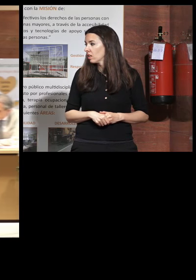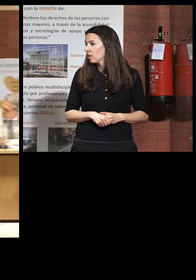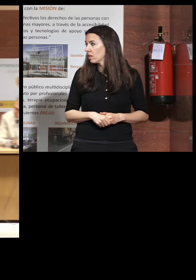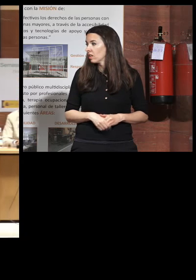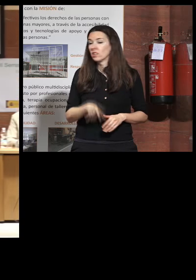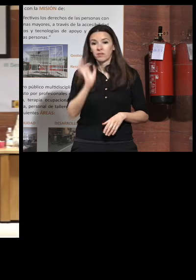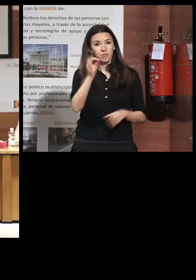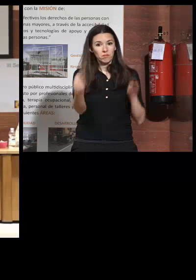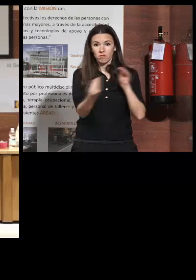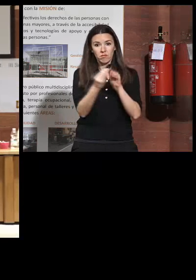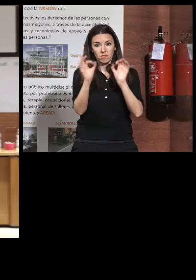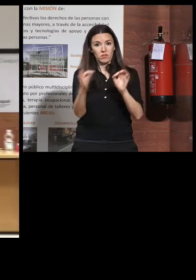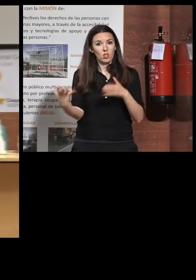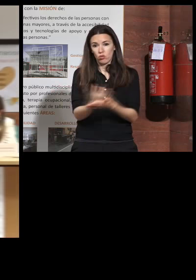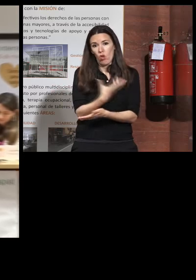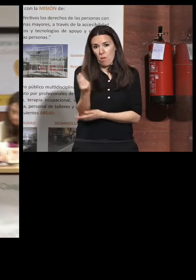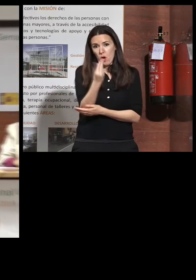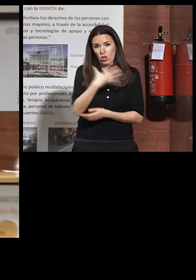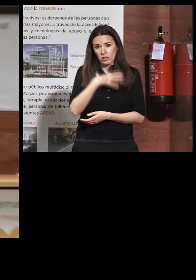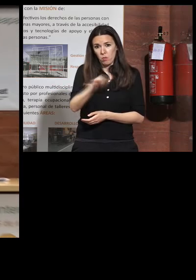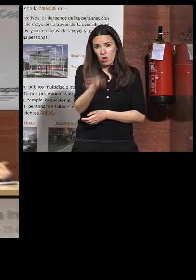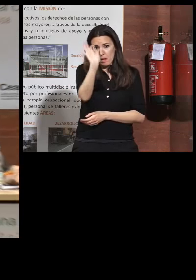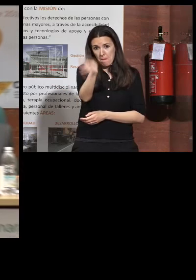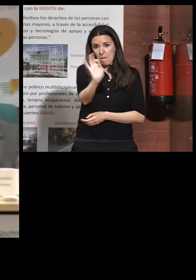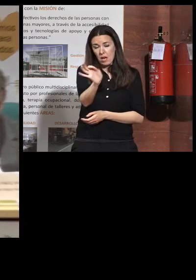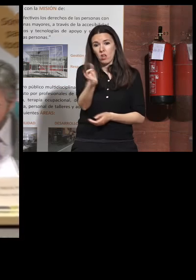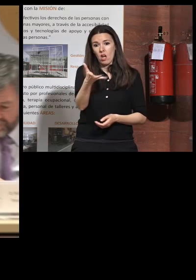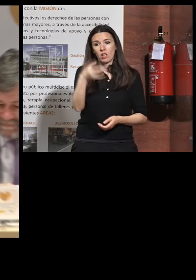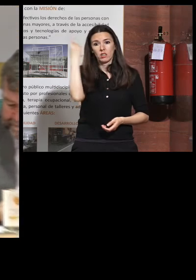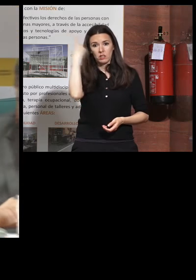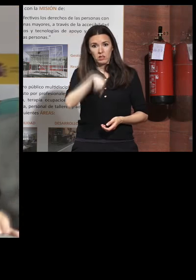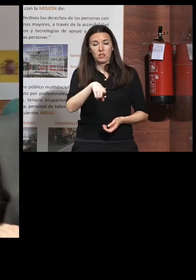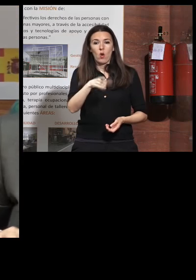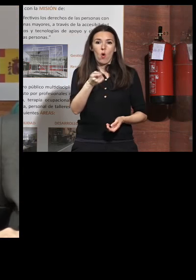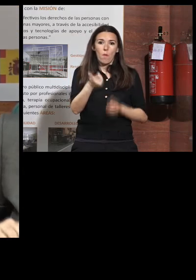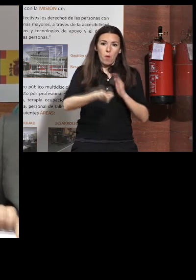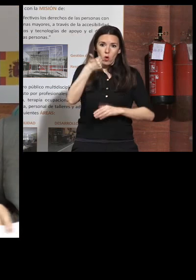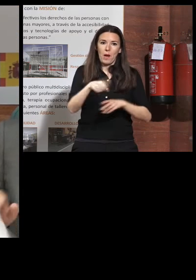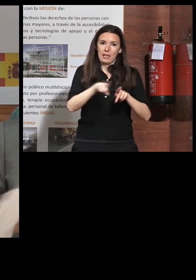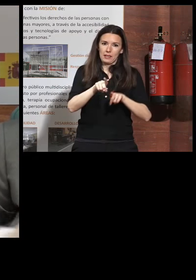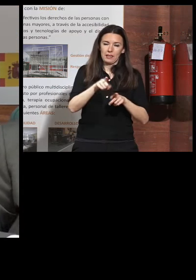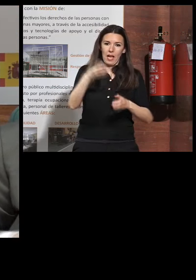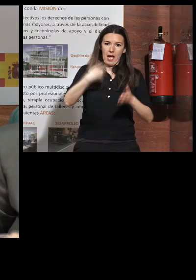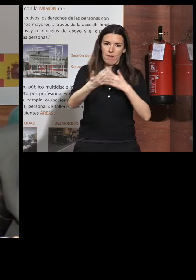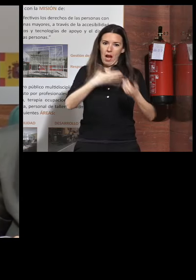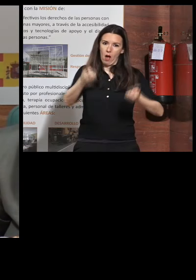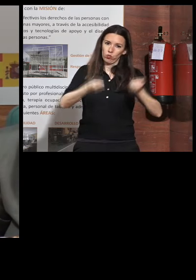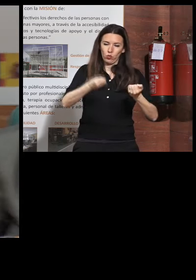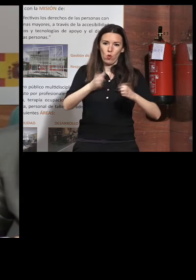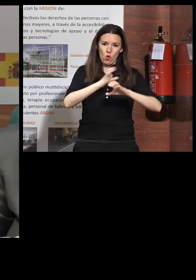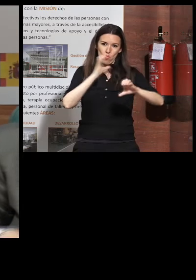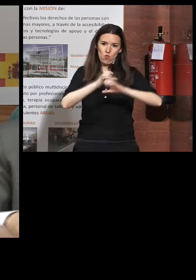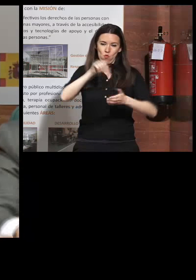sí estoy de acuerdo todo es mejorable y es verdad que quizá había que educar un poco más a los conductores de los autobuses urbanos